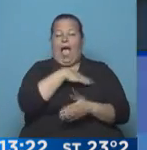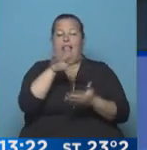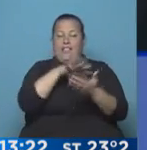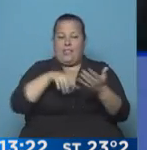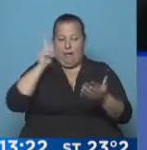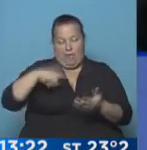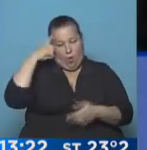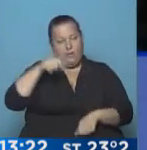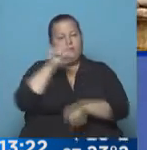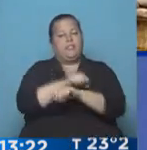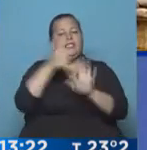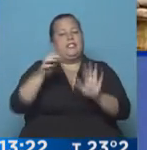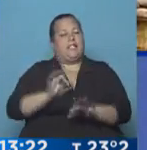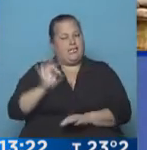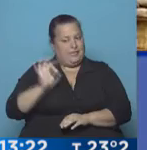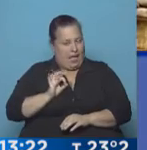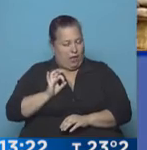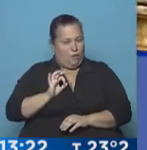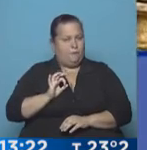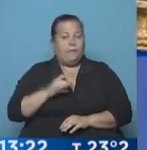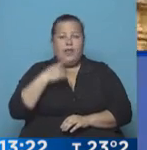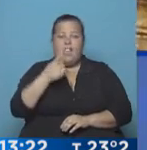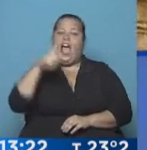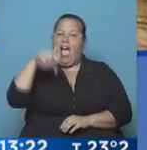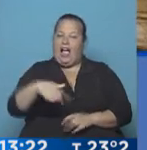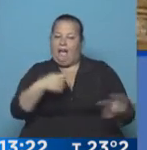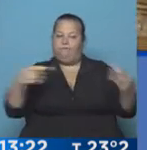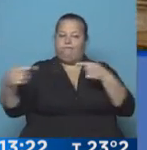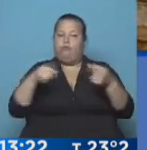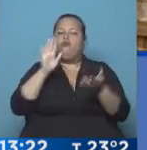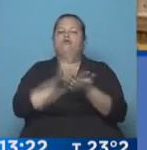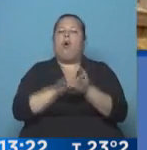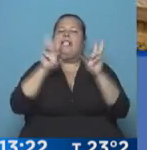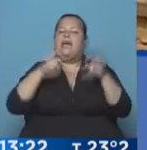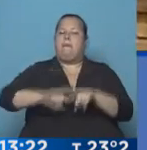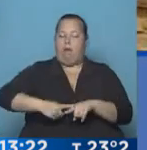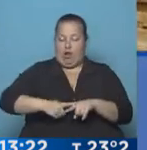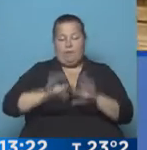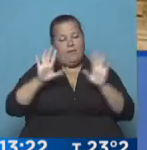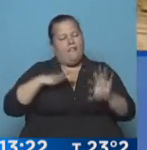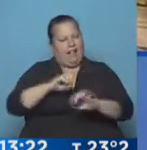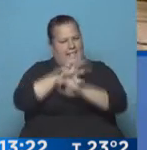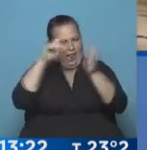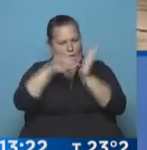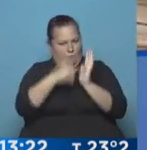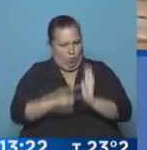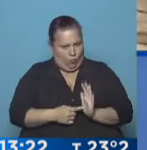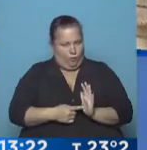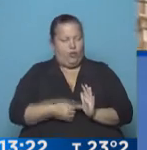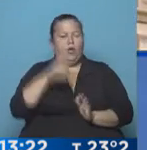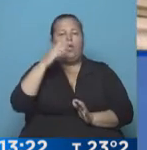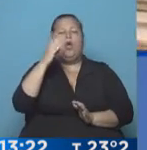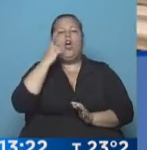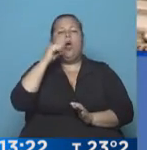veredicto, fue condenado a seis años. Lo dijo, acá hay una disputa política. Hay que aclarar algunas cosas. José Luis